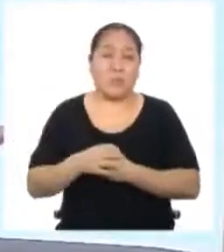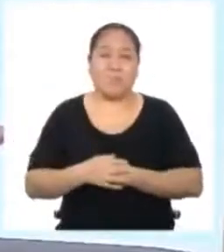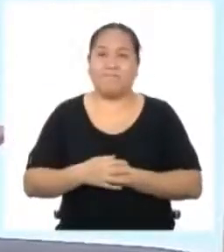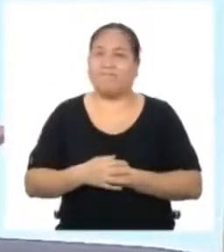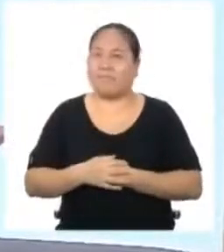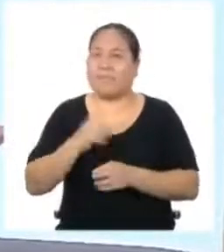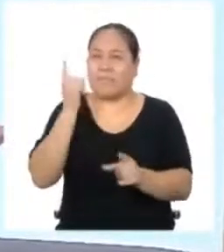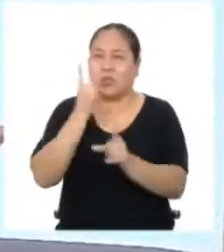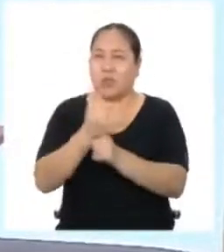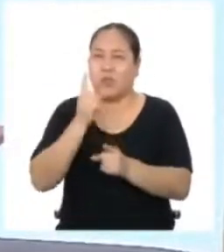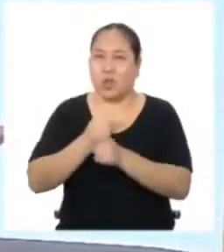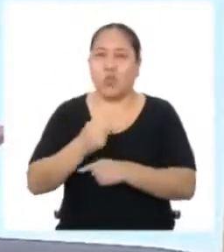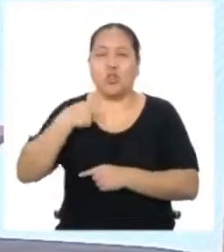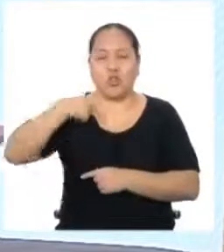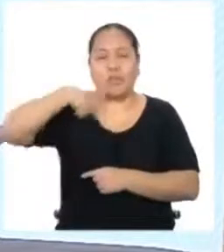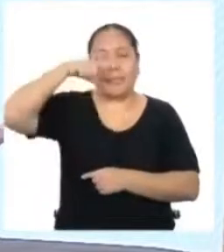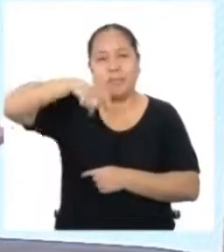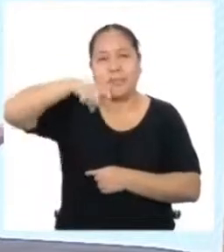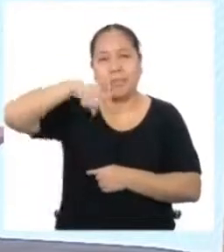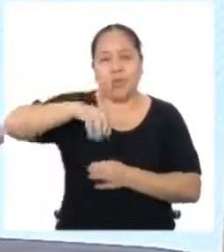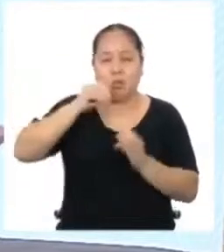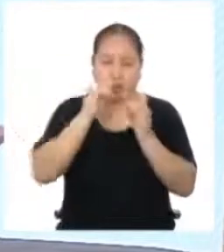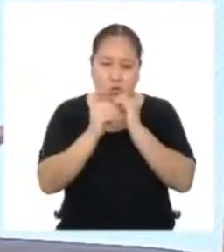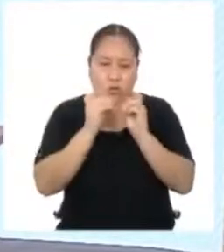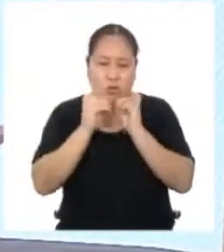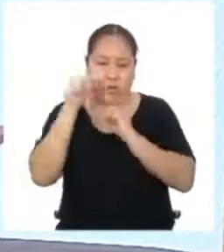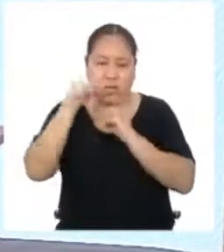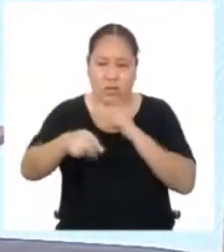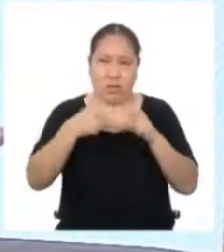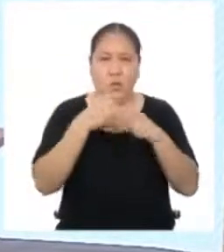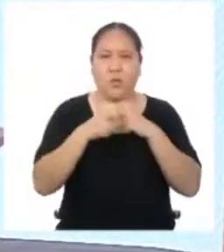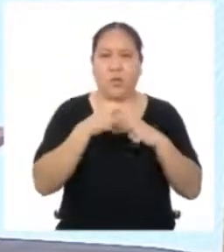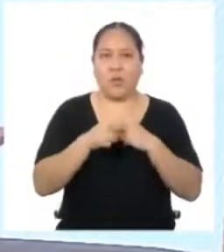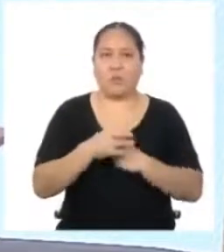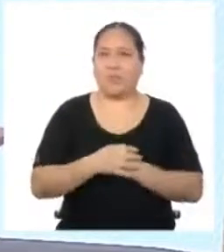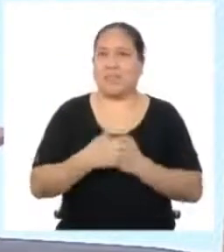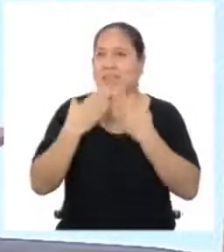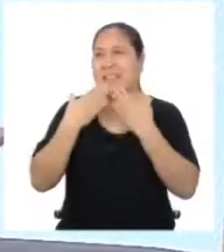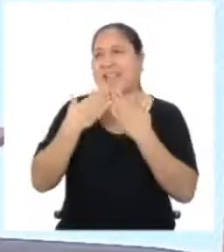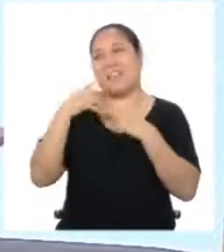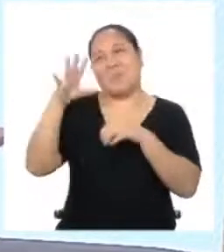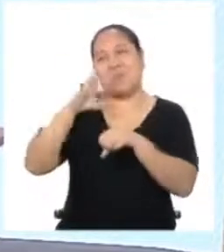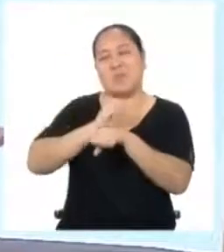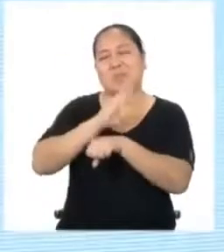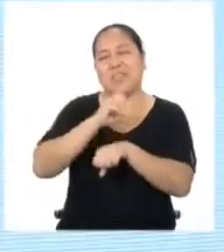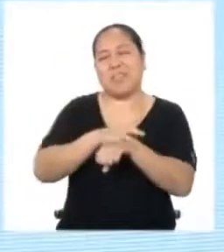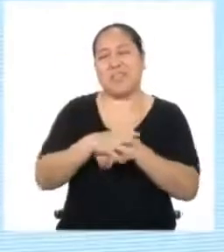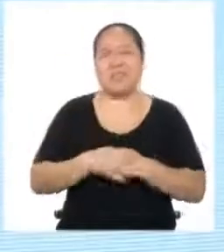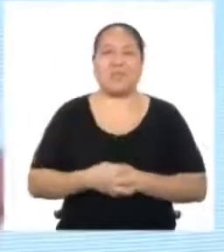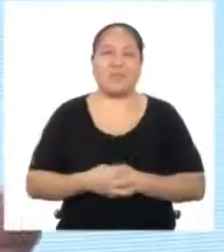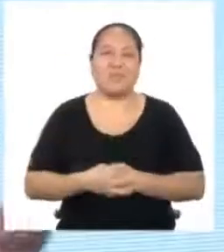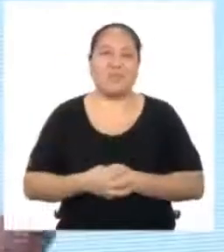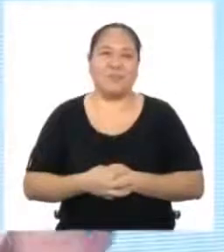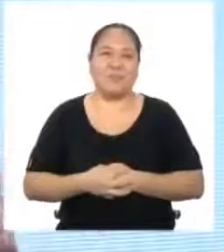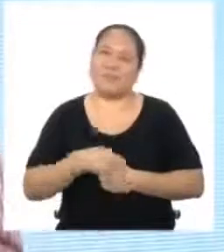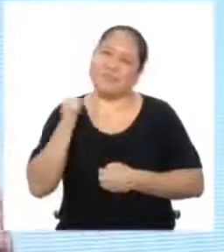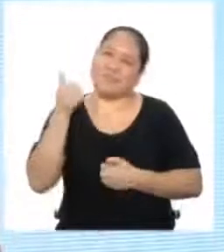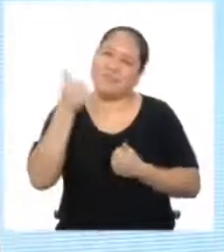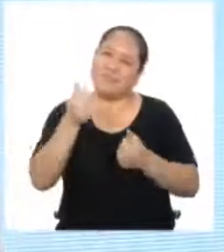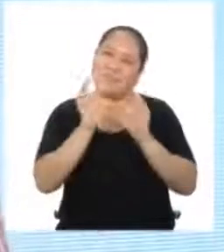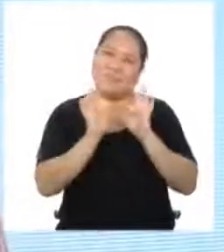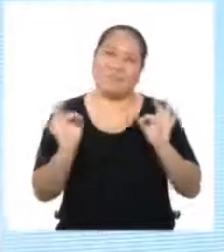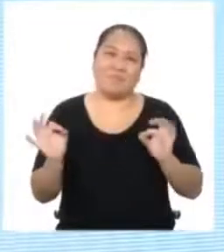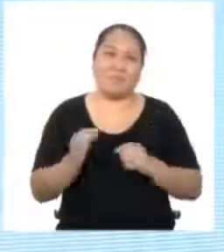Tienes razón, tengo que aprender a resolver estos problemas por mi cuenta Muchas gracias por tu consejo, Rodri De nada,